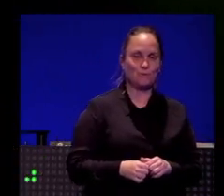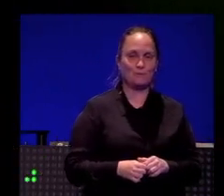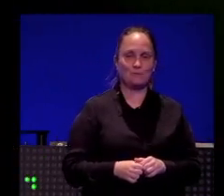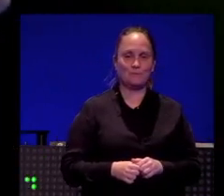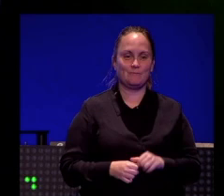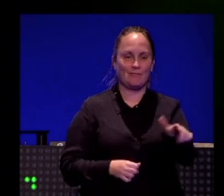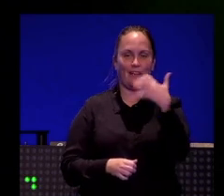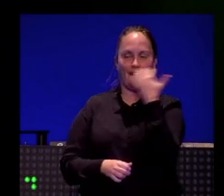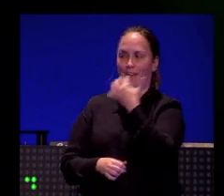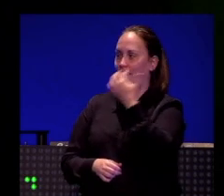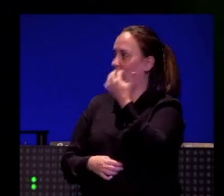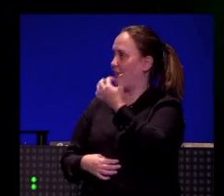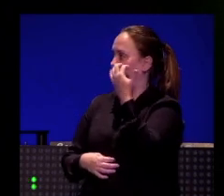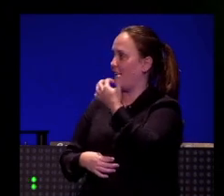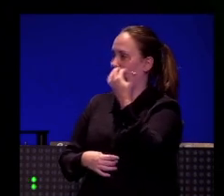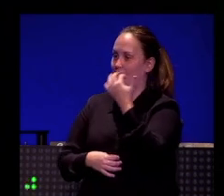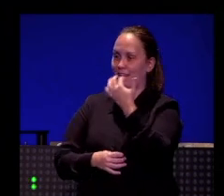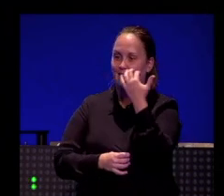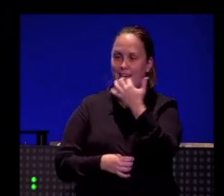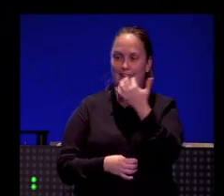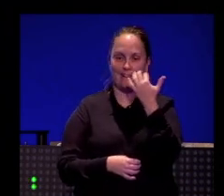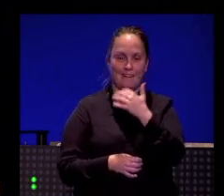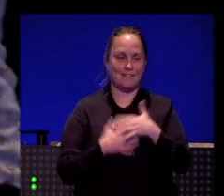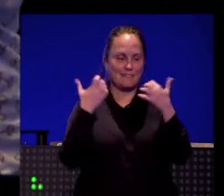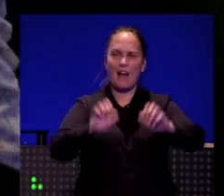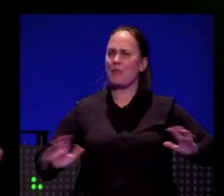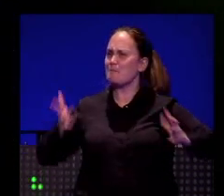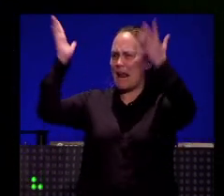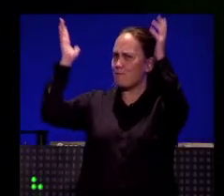Bueno, voy a hablaros. Bueno.